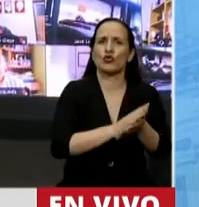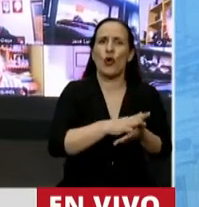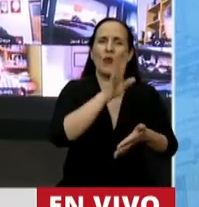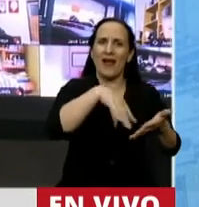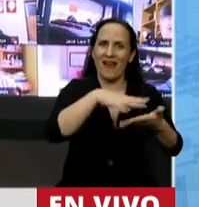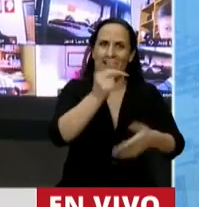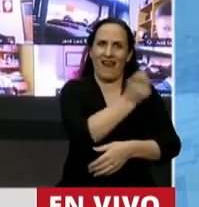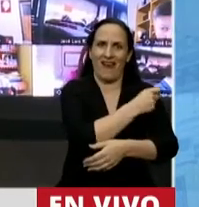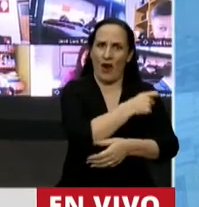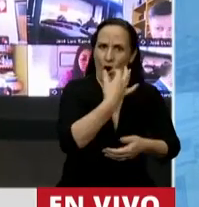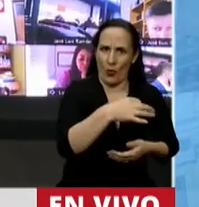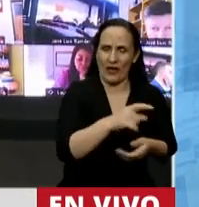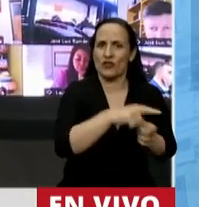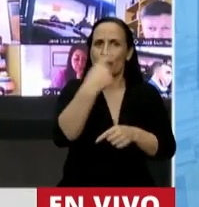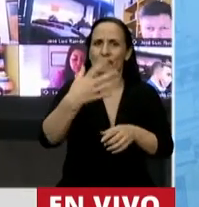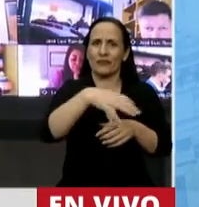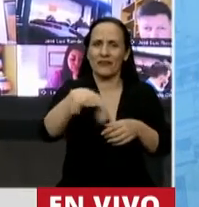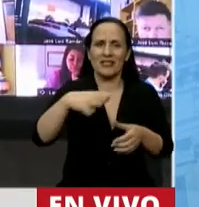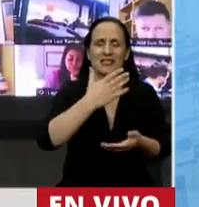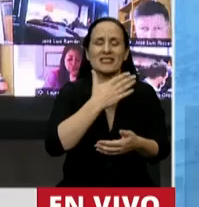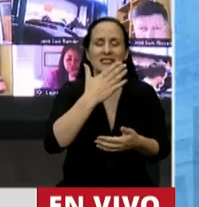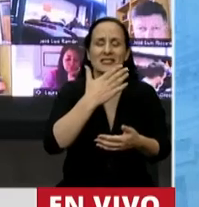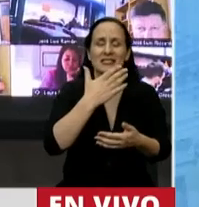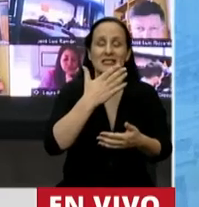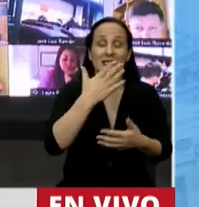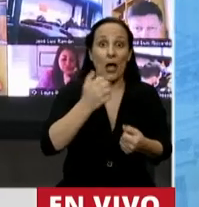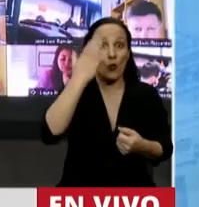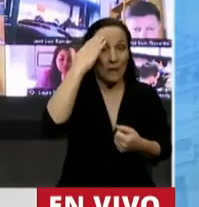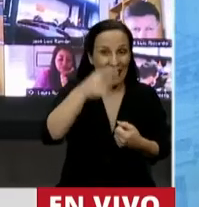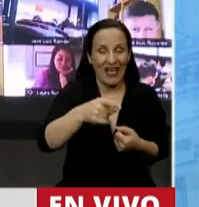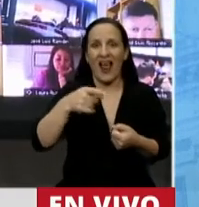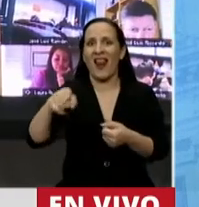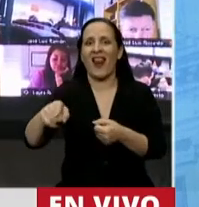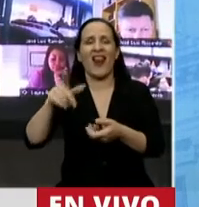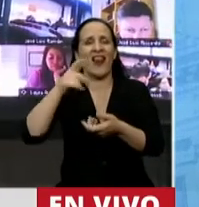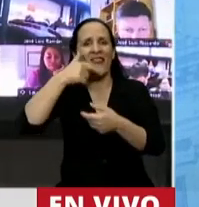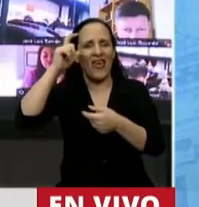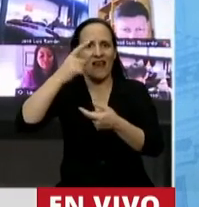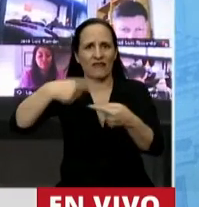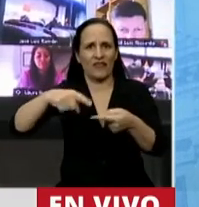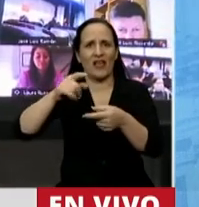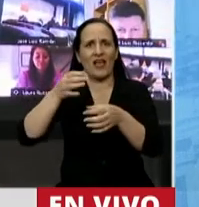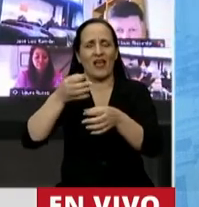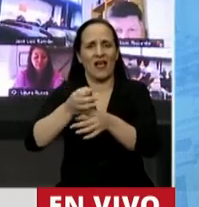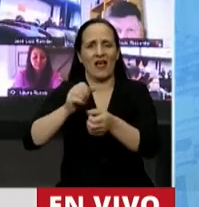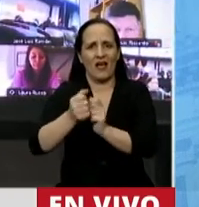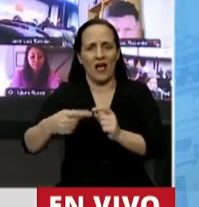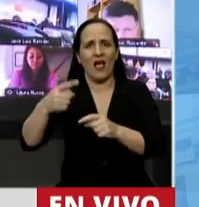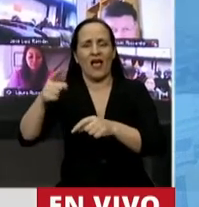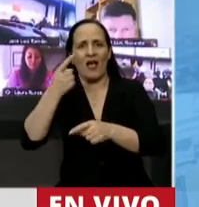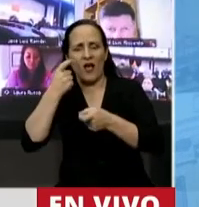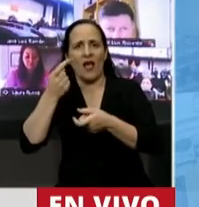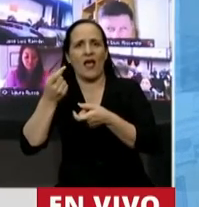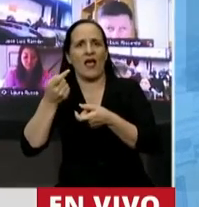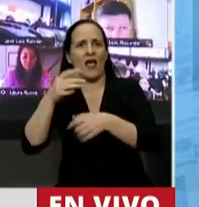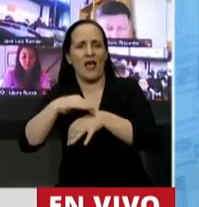de vacunación obligatorio, los servicios de salud mental, salud sexual, control de enfermedades no transmisibles y en